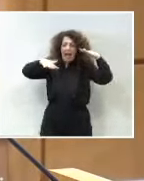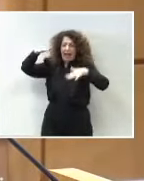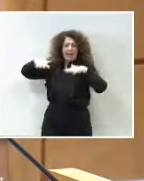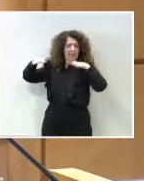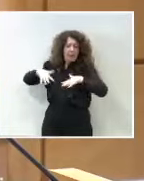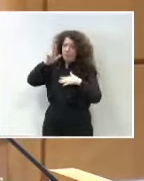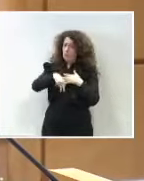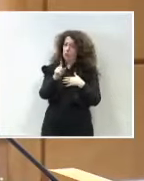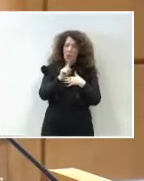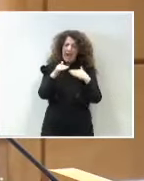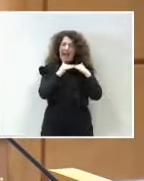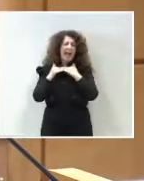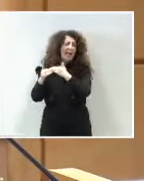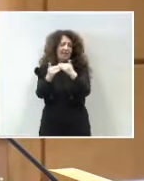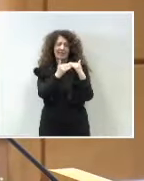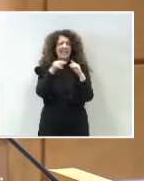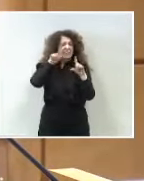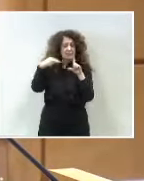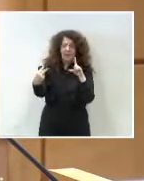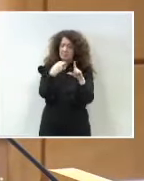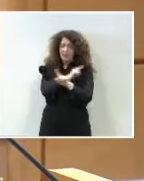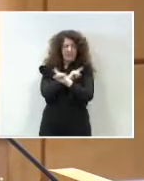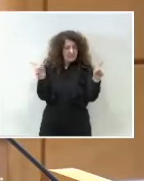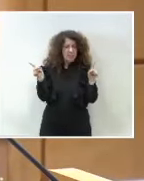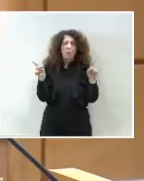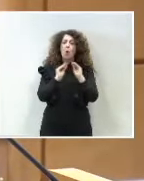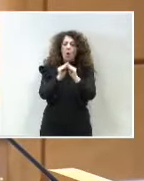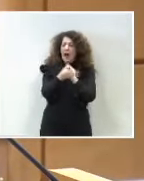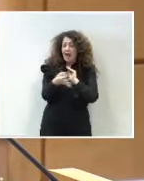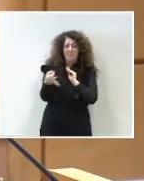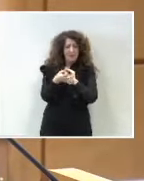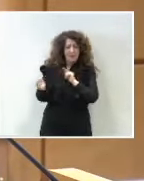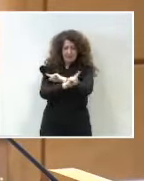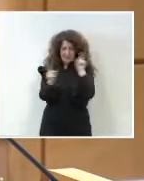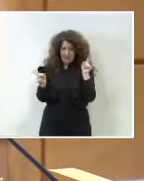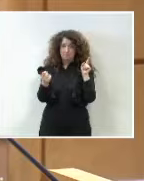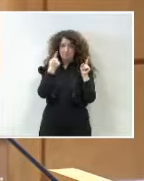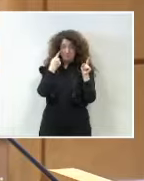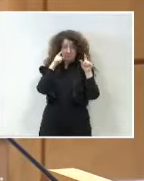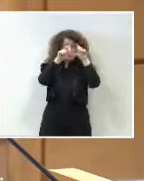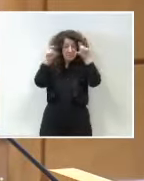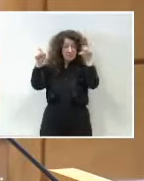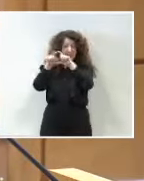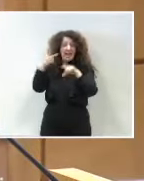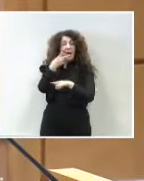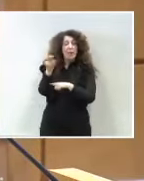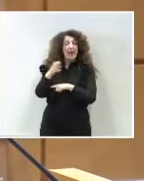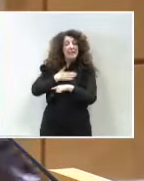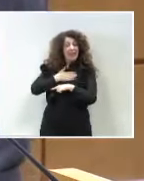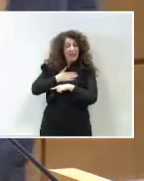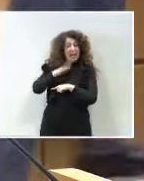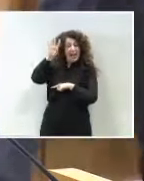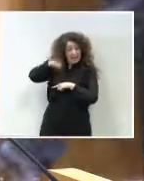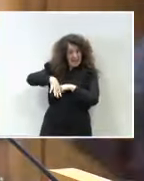es equitativo, no es transparente, no es eficiente. Como han dicho, 20 entidades empresariales en Cataluña no